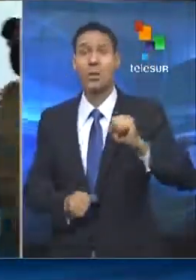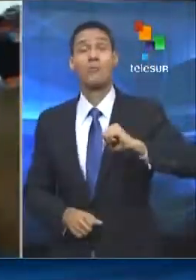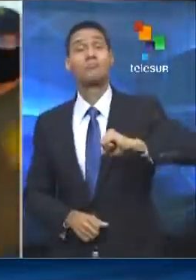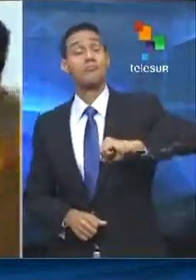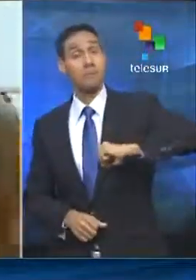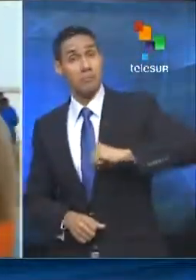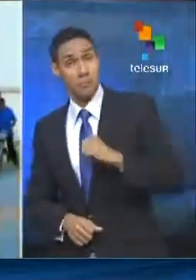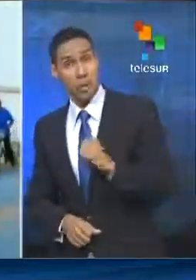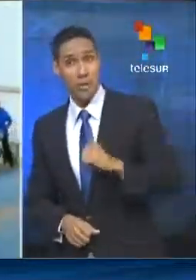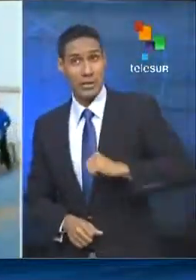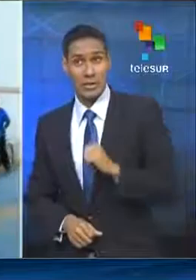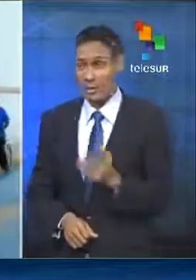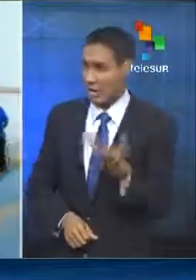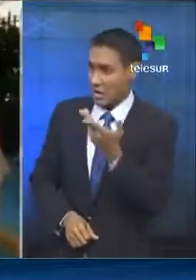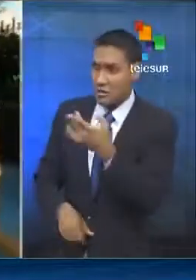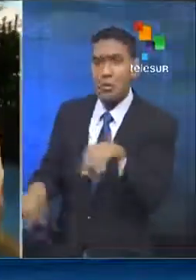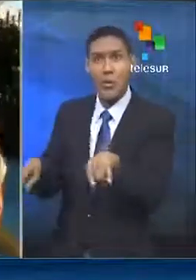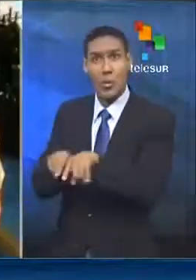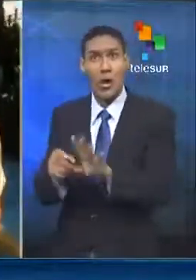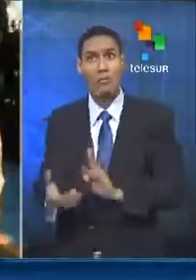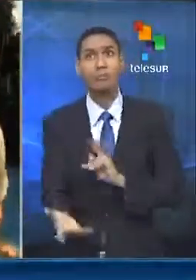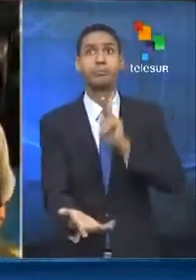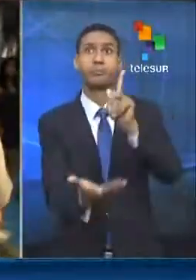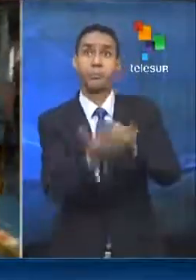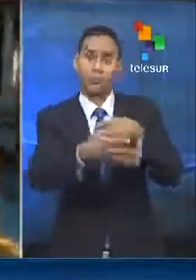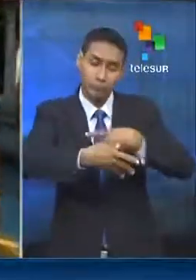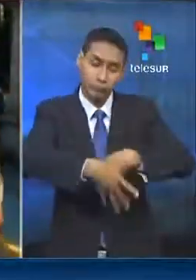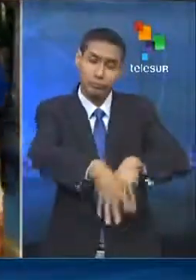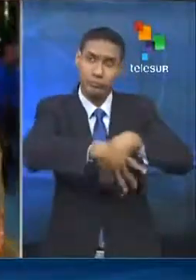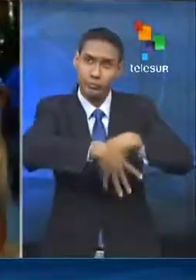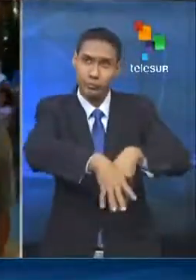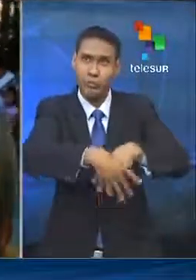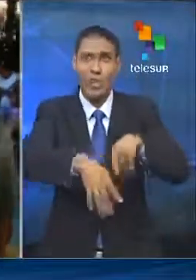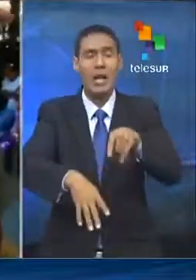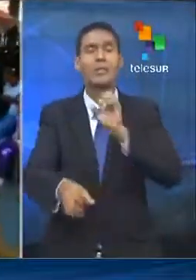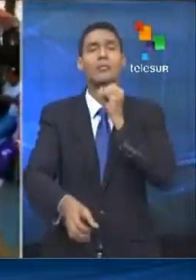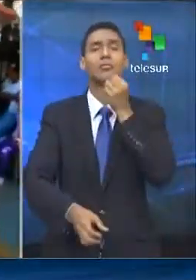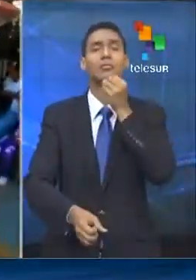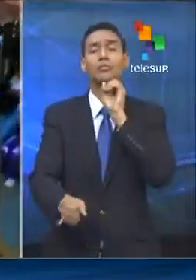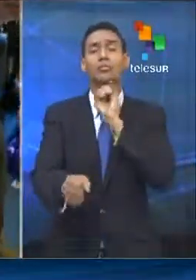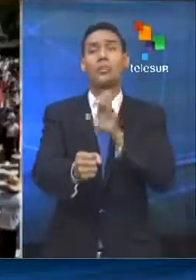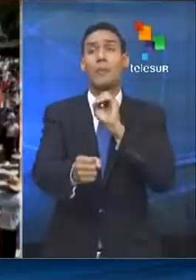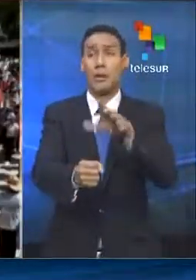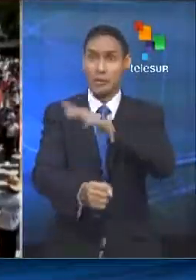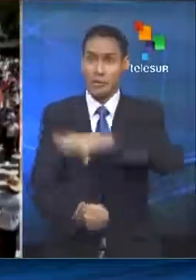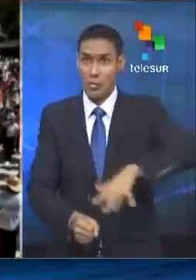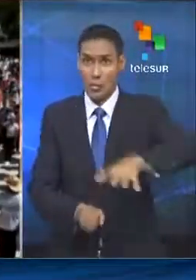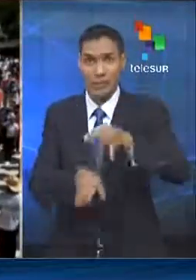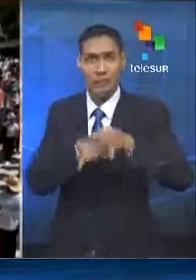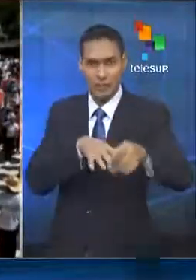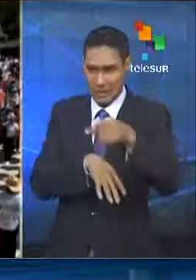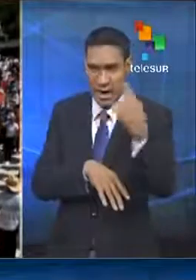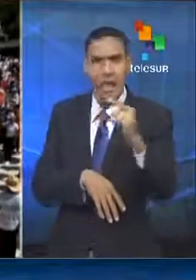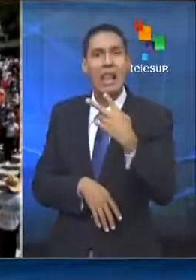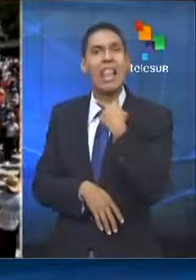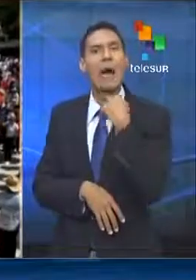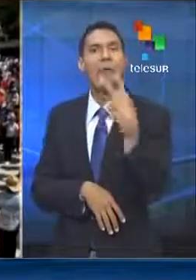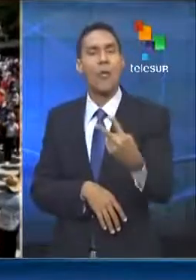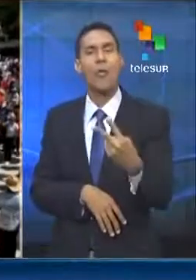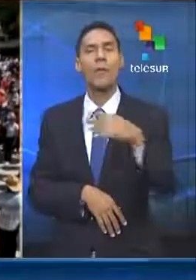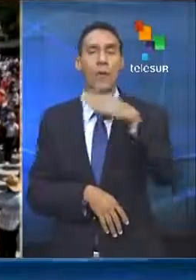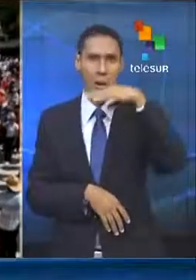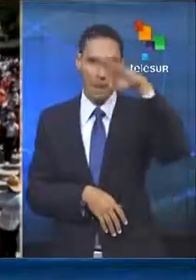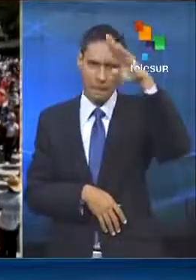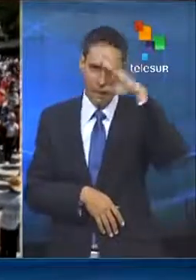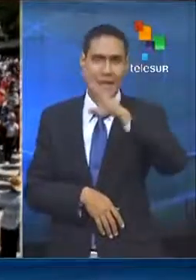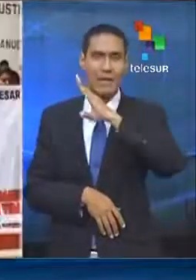comunitaria de Tixla también participó en la movilización que terminó con un mitin en el Zócalo Municipal. Ahí se escuchó la voz de los padres de familia